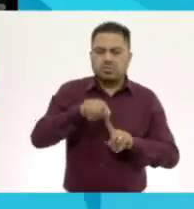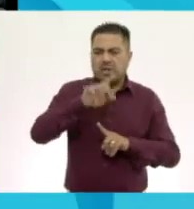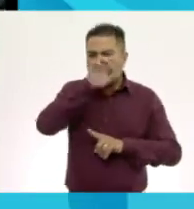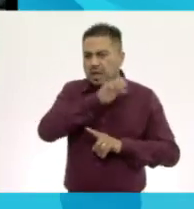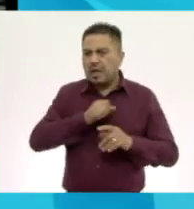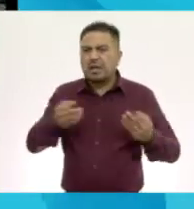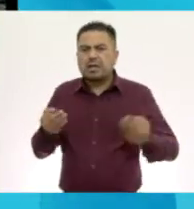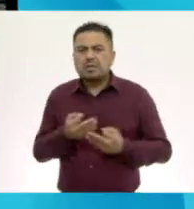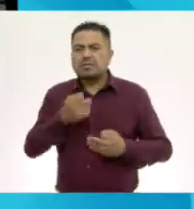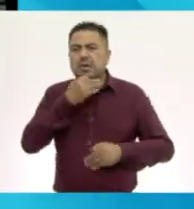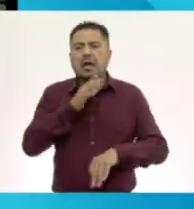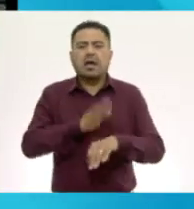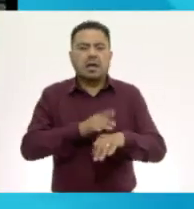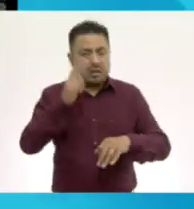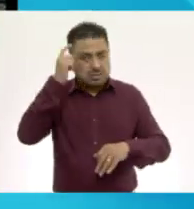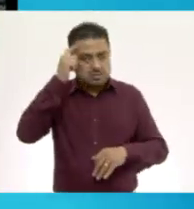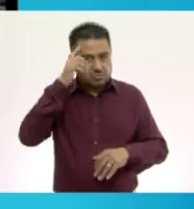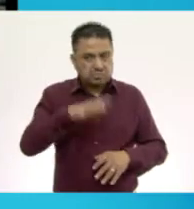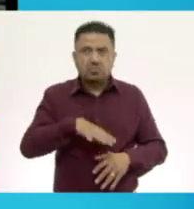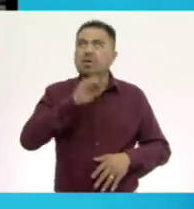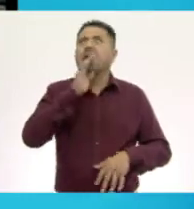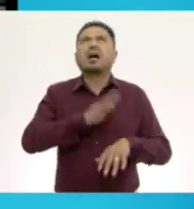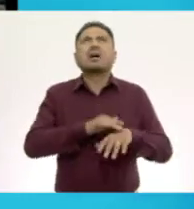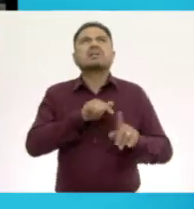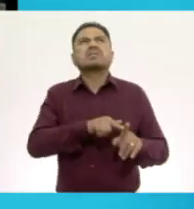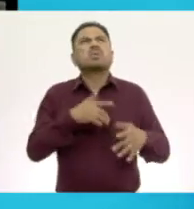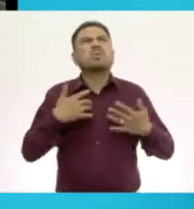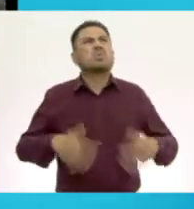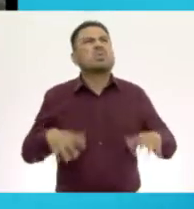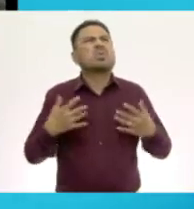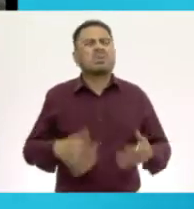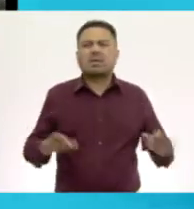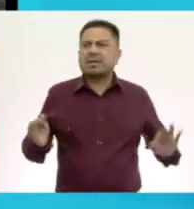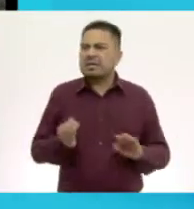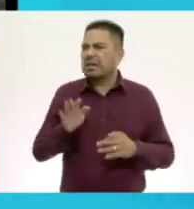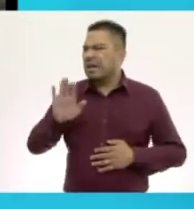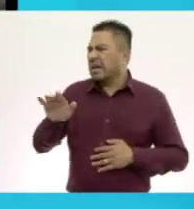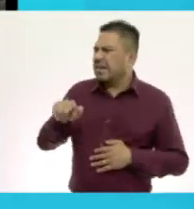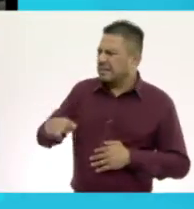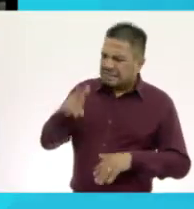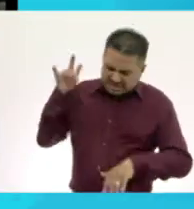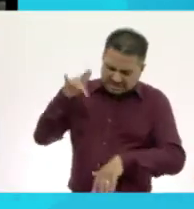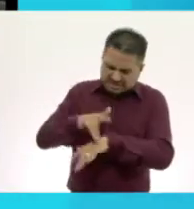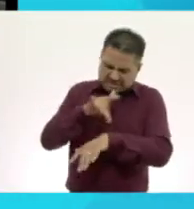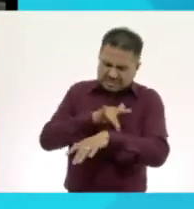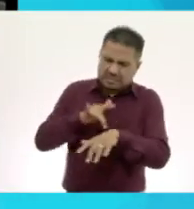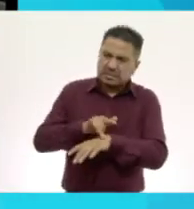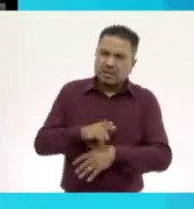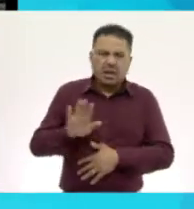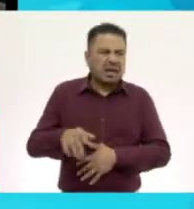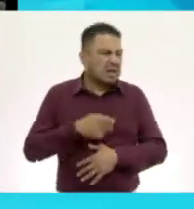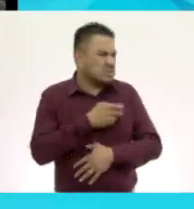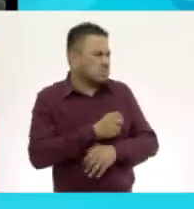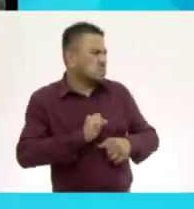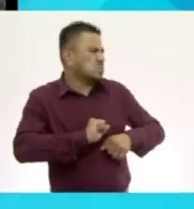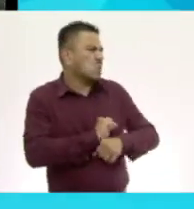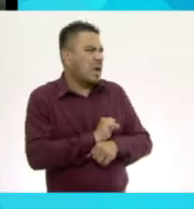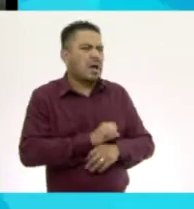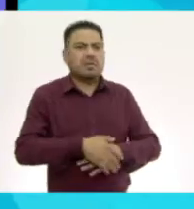Le dicen al cerebro, oye, esto está frío, oye, esto pica, oye, esto es muy suave.